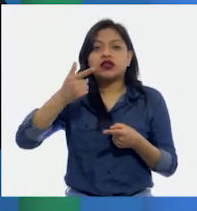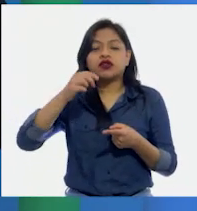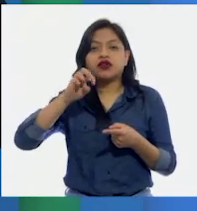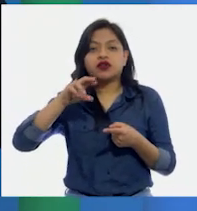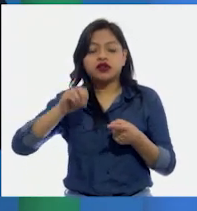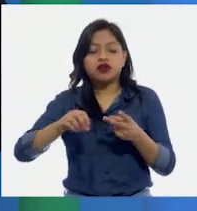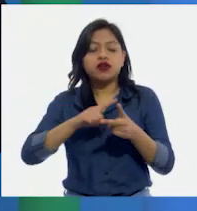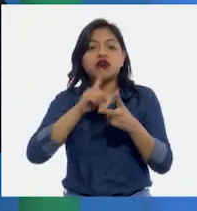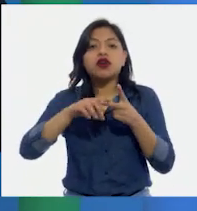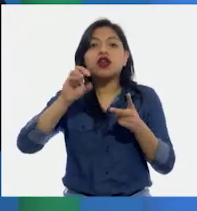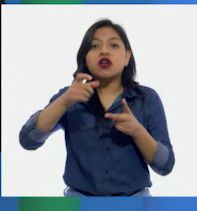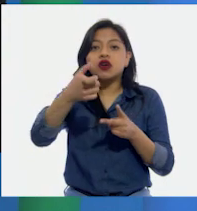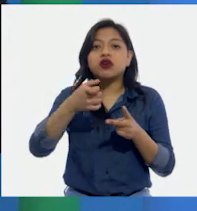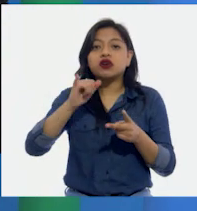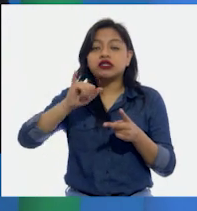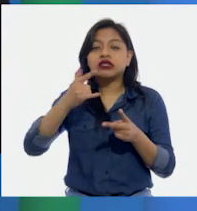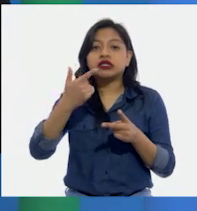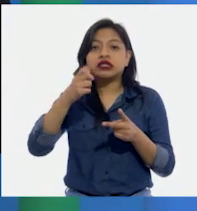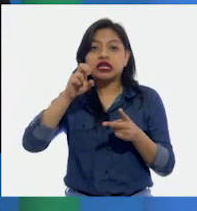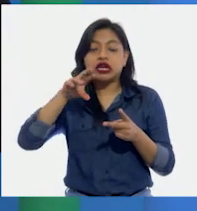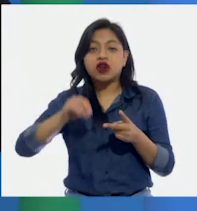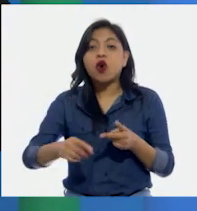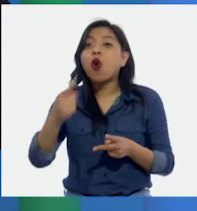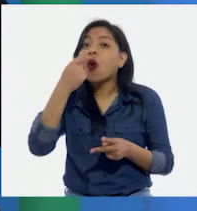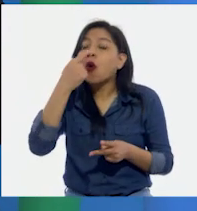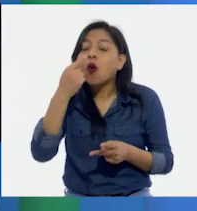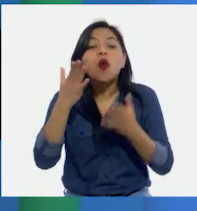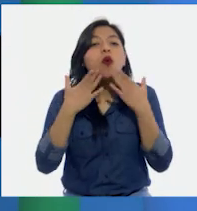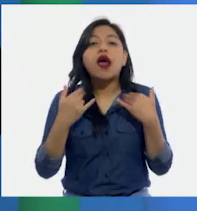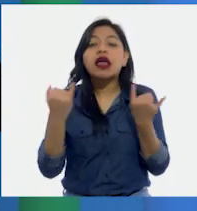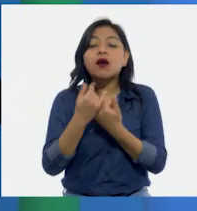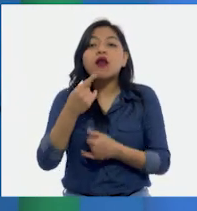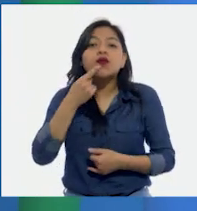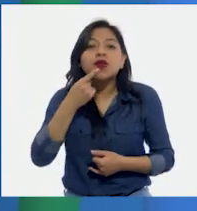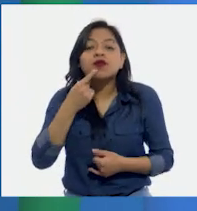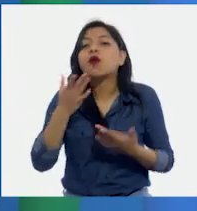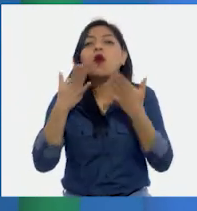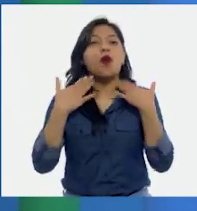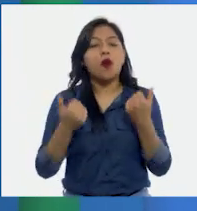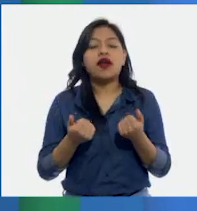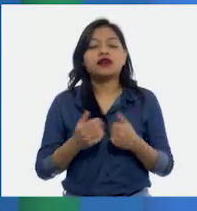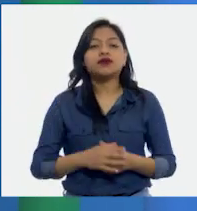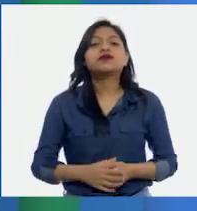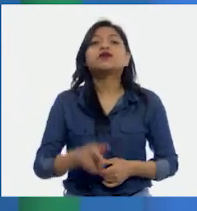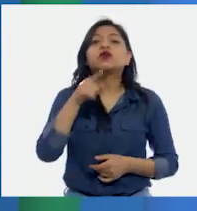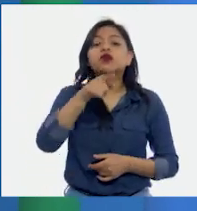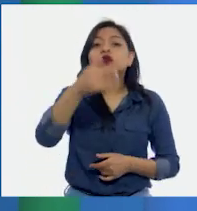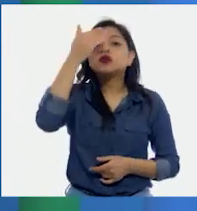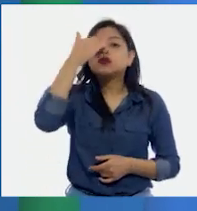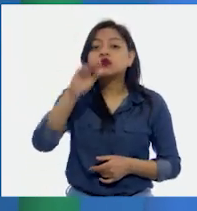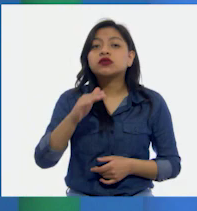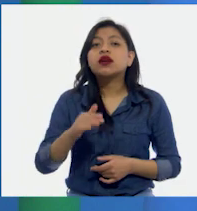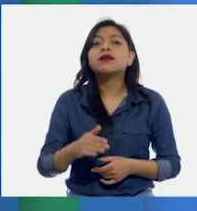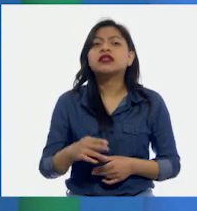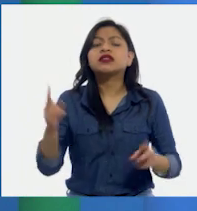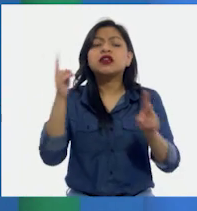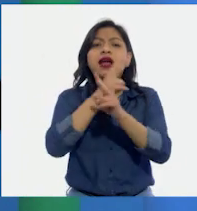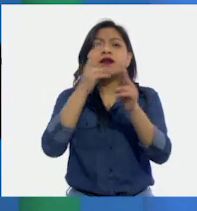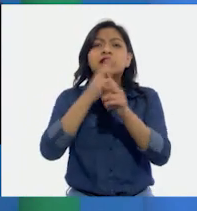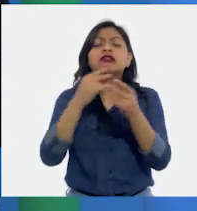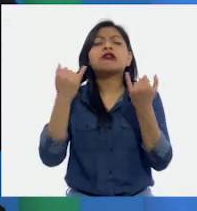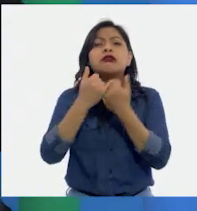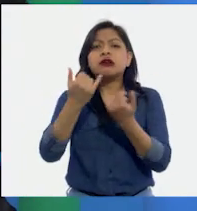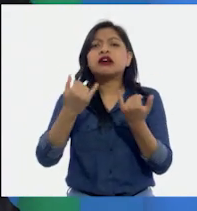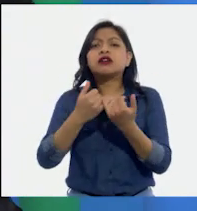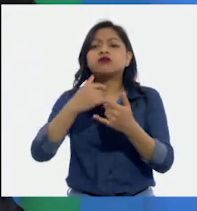carecen de olor y de sabor. No olviden, niñas y niños allá en casa, que el aire se puede contaminar, por